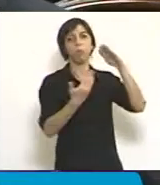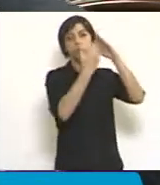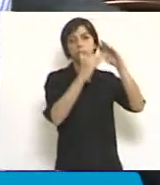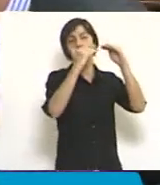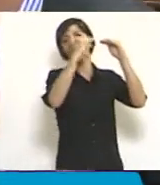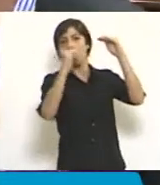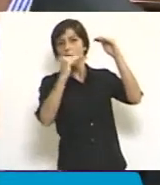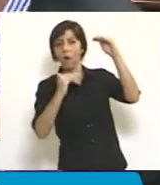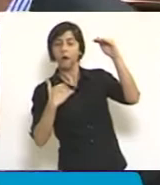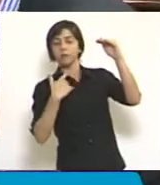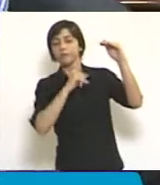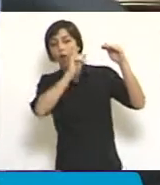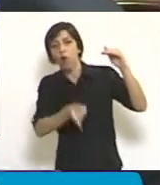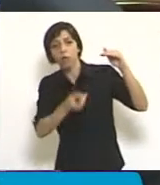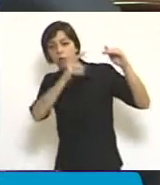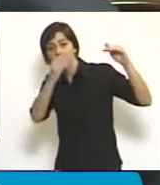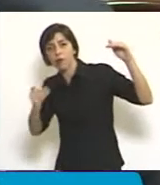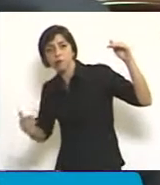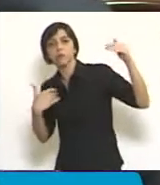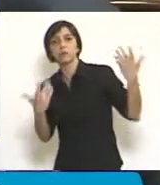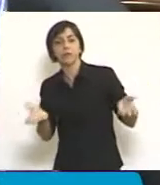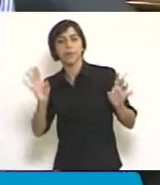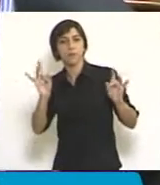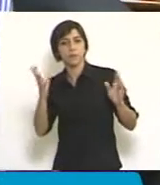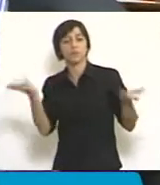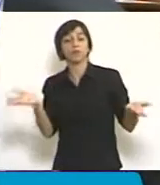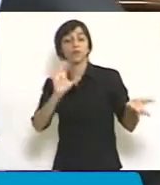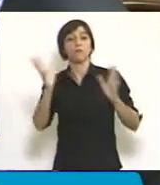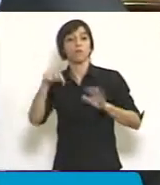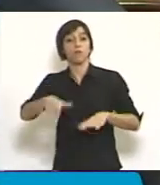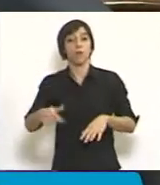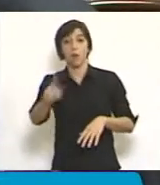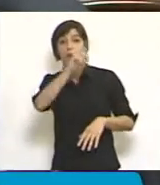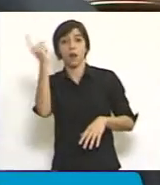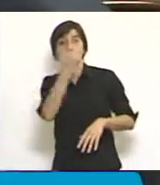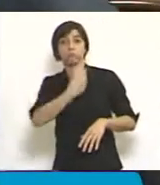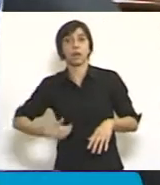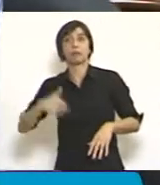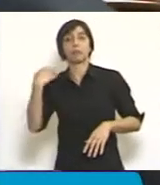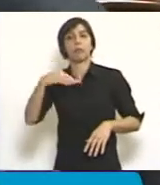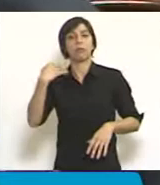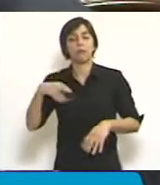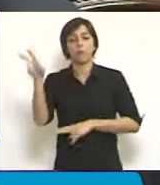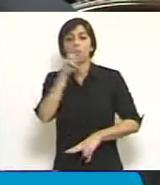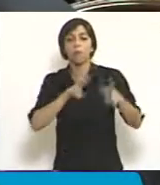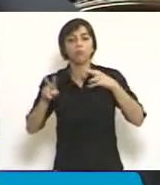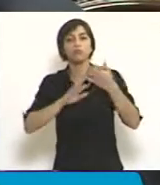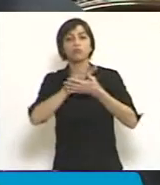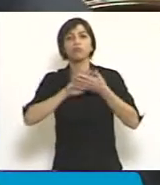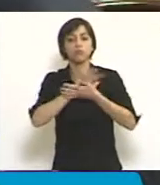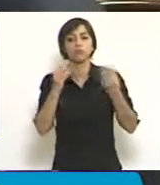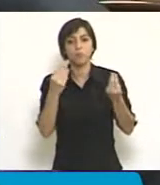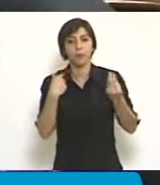fondo acerca de cómo el Estado, el Estado con mayúsculas encuentra respuestas a la hora de perseguir